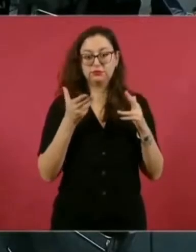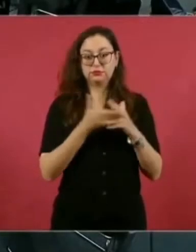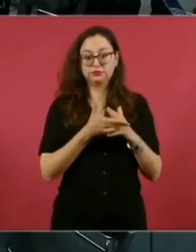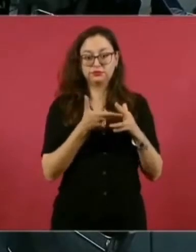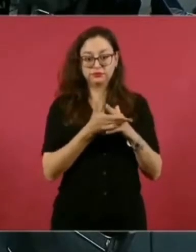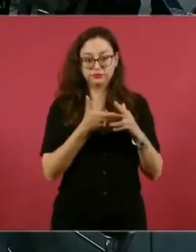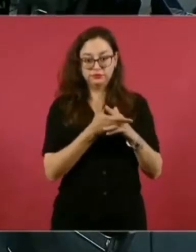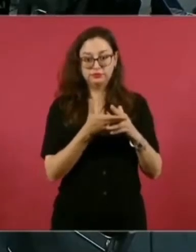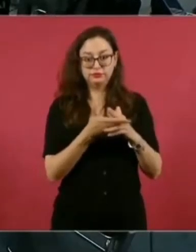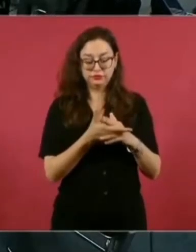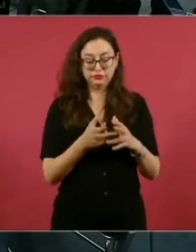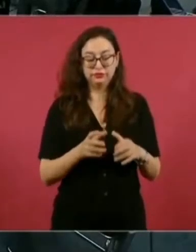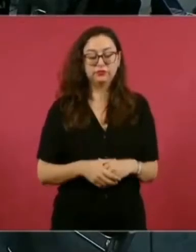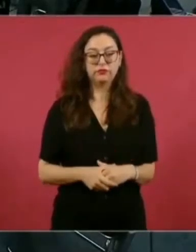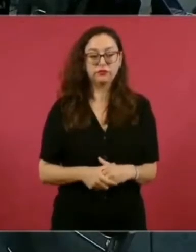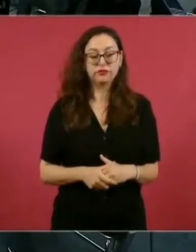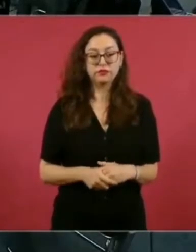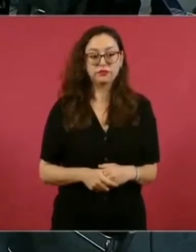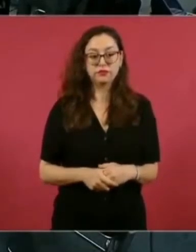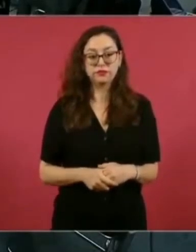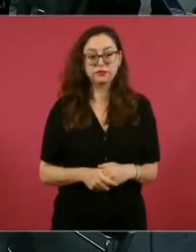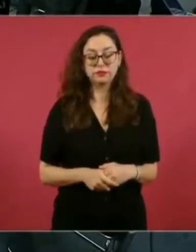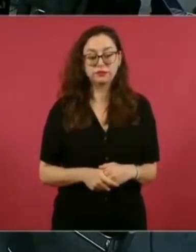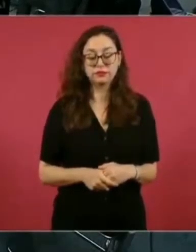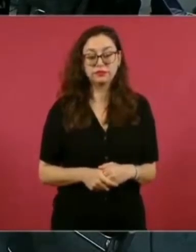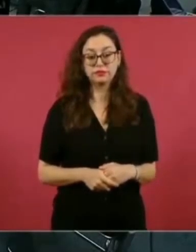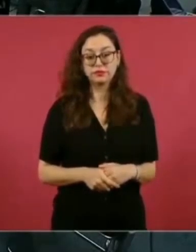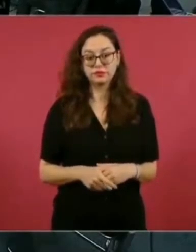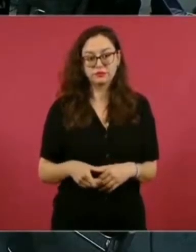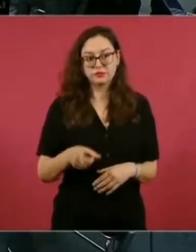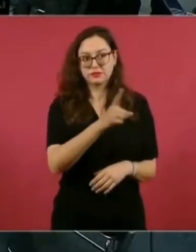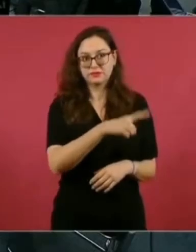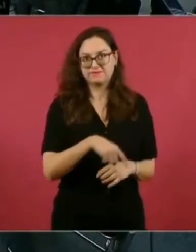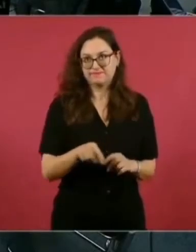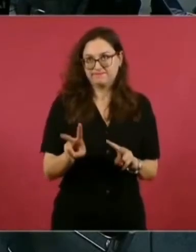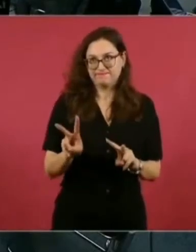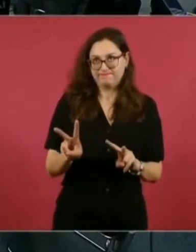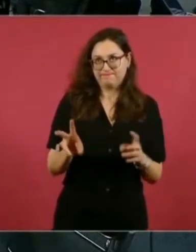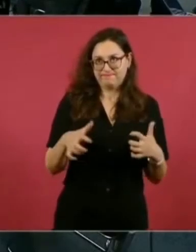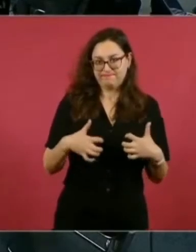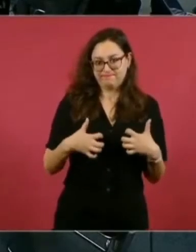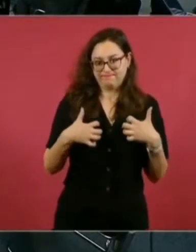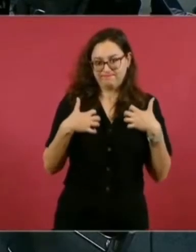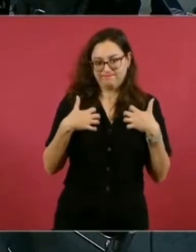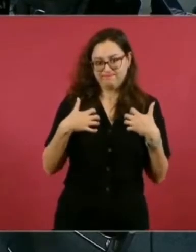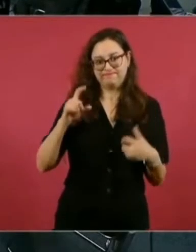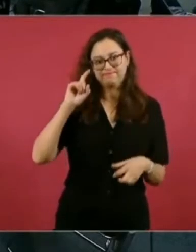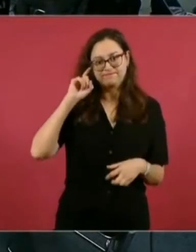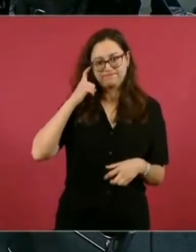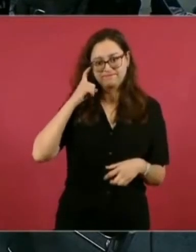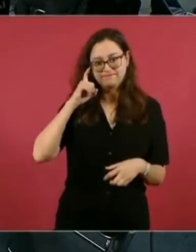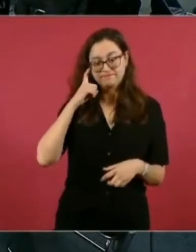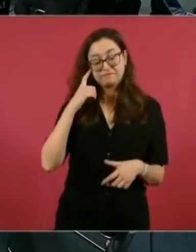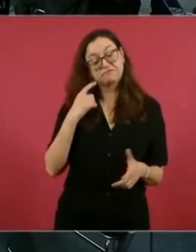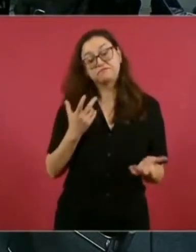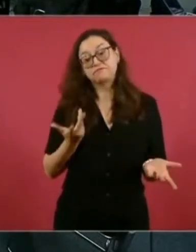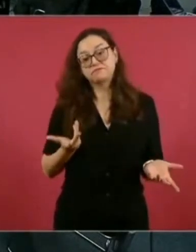no les guste a nuestros adversarios, para que vean